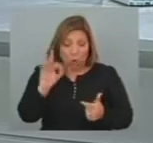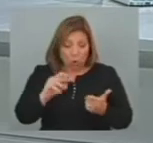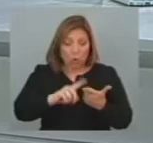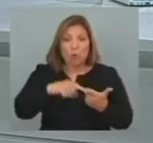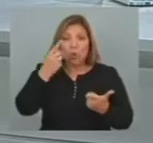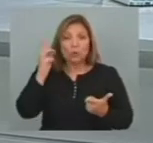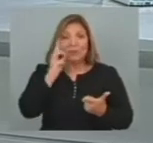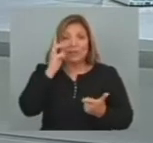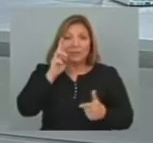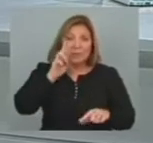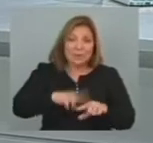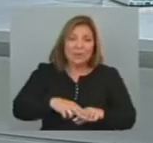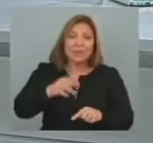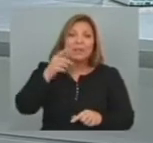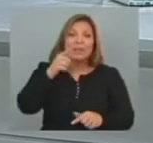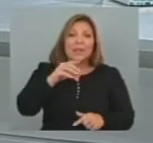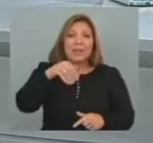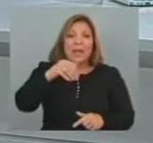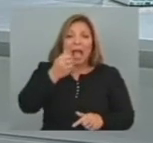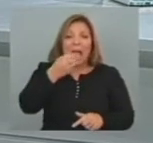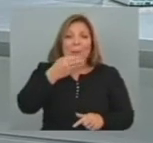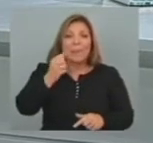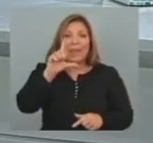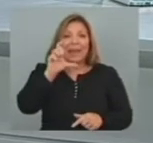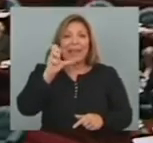Político Y legislador Marcos Avelenda